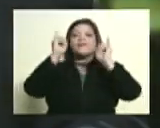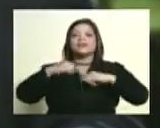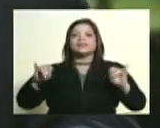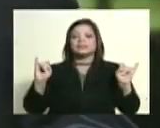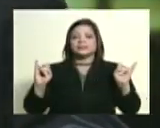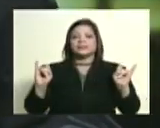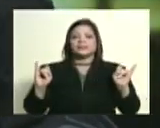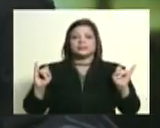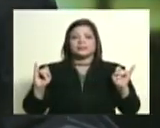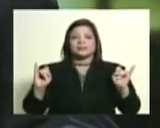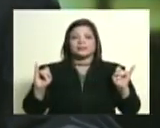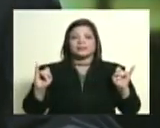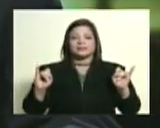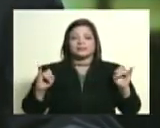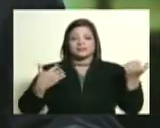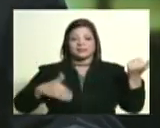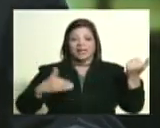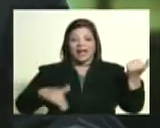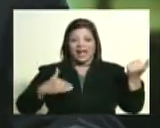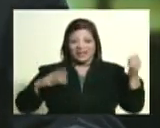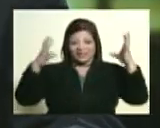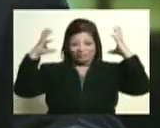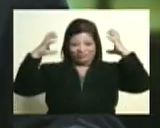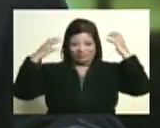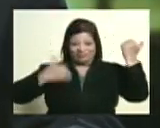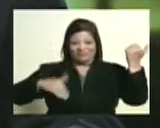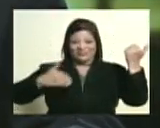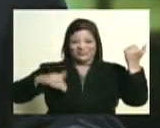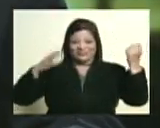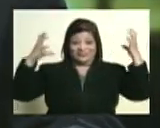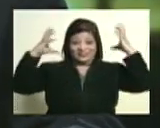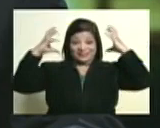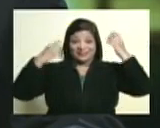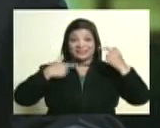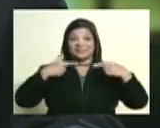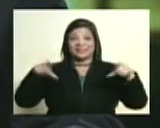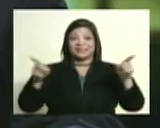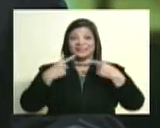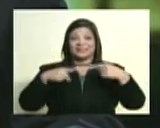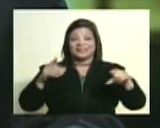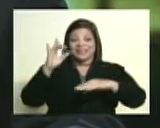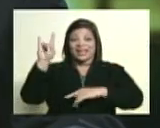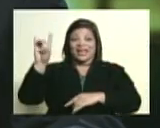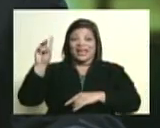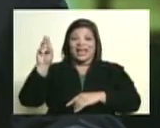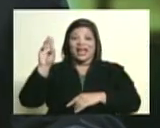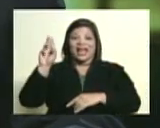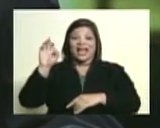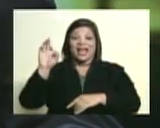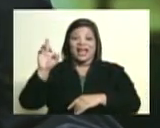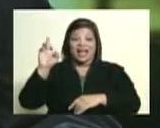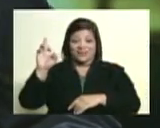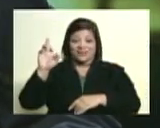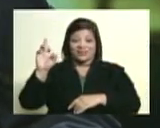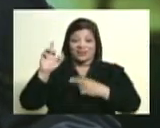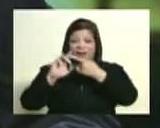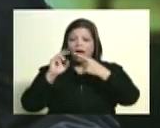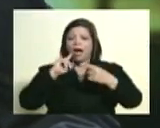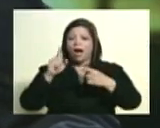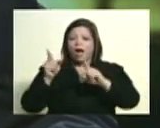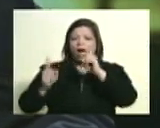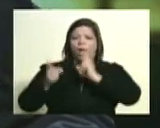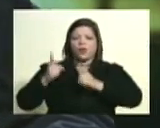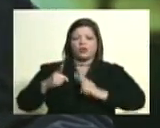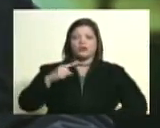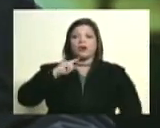felices según Ali Primera estaban los que iban a ver en el panteón a Bolívar para cerciorarse de que estaban bien